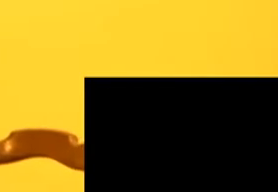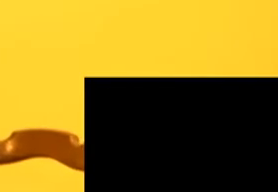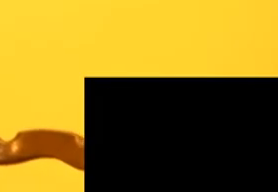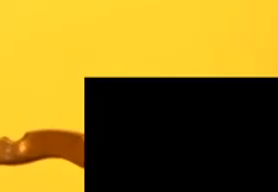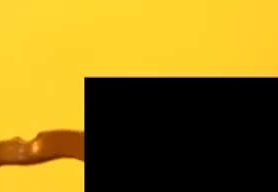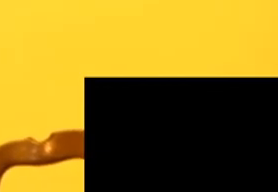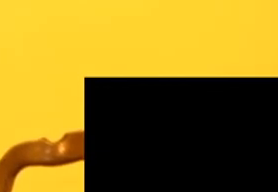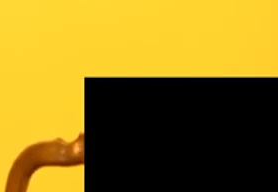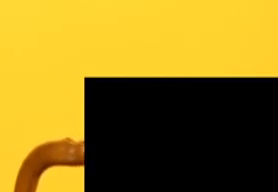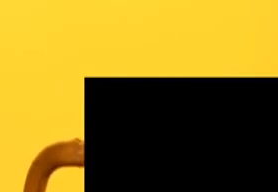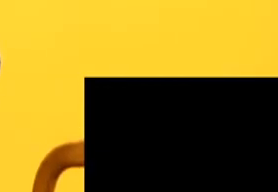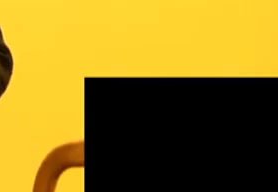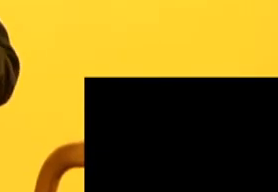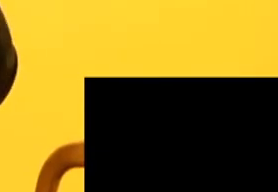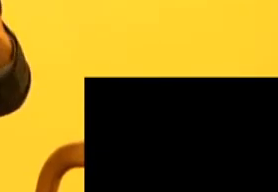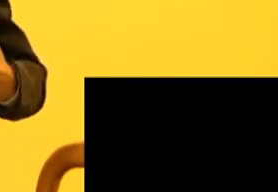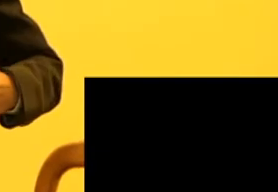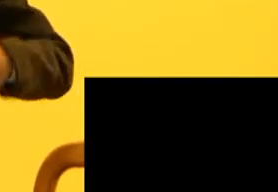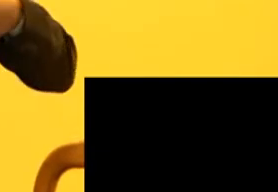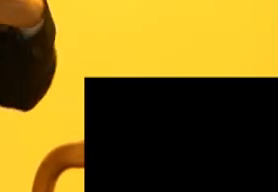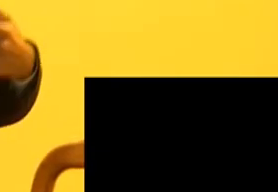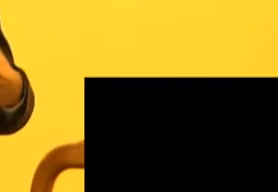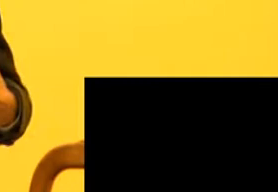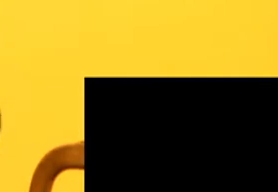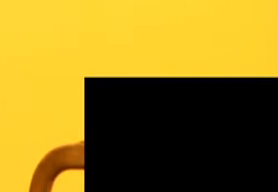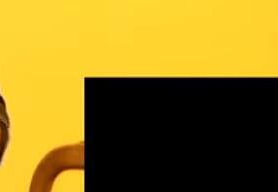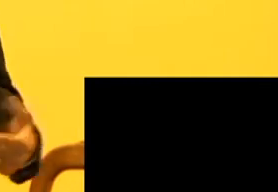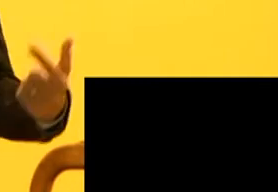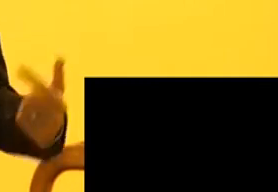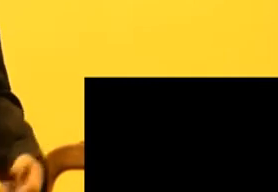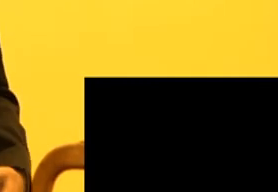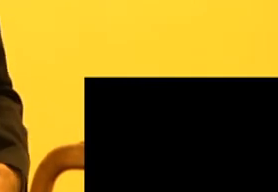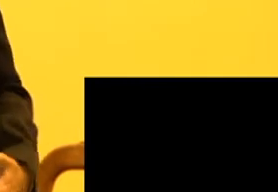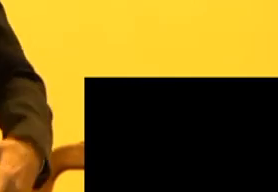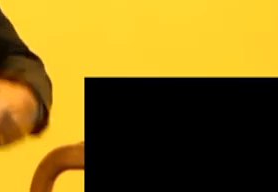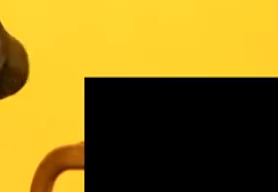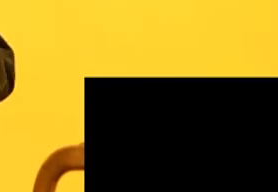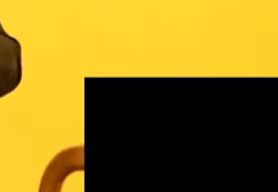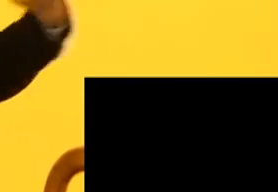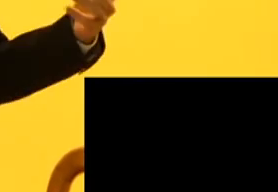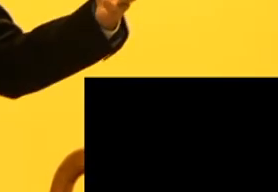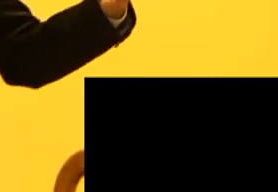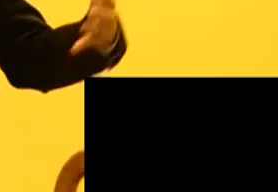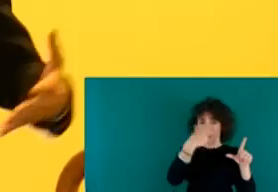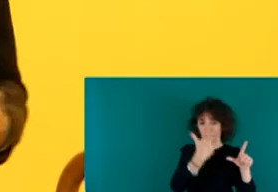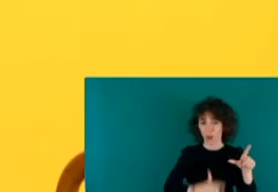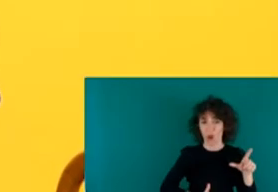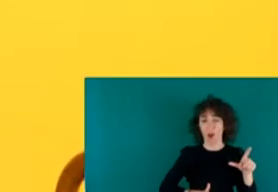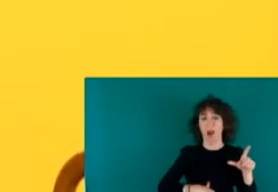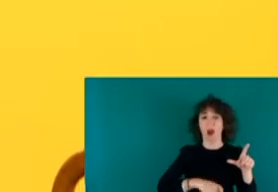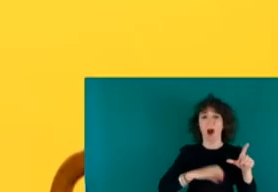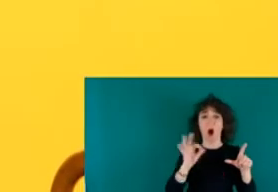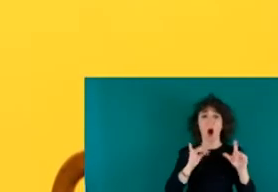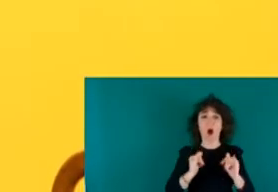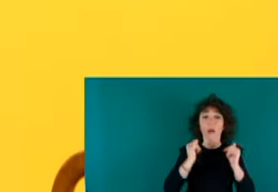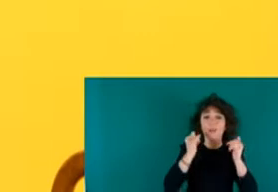tremendo. sea, estas personas, aparte de invisibilizarlas cuando llegan o cuando salen o la situación en que les